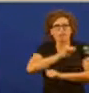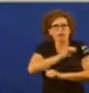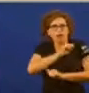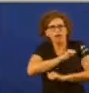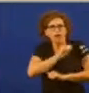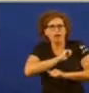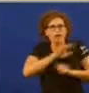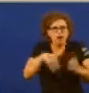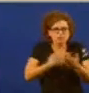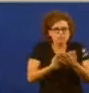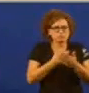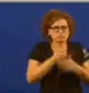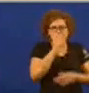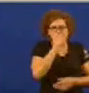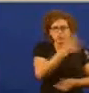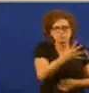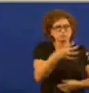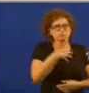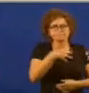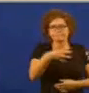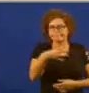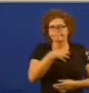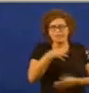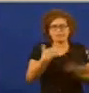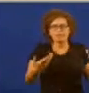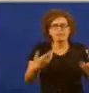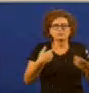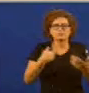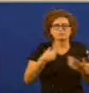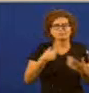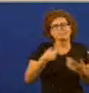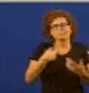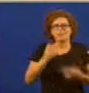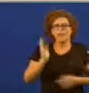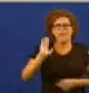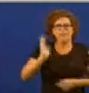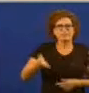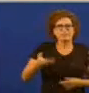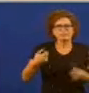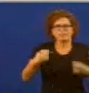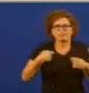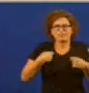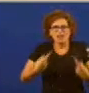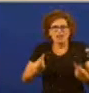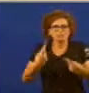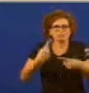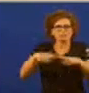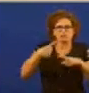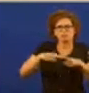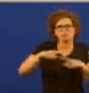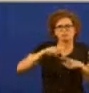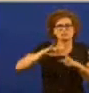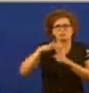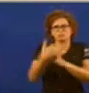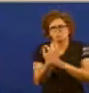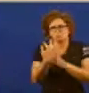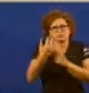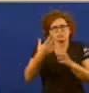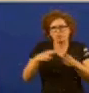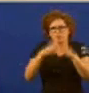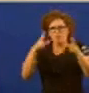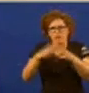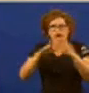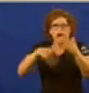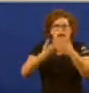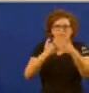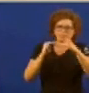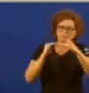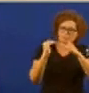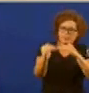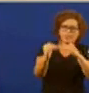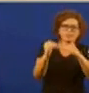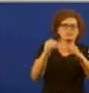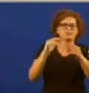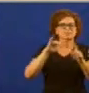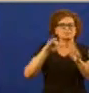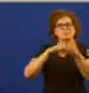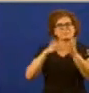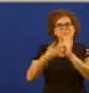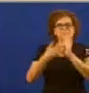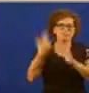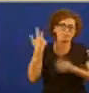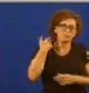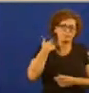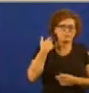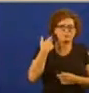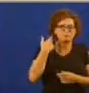e o custe que se deriva para esta sociedade en moitos terreos incluído no desestabilidade do sistema de pensións é